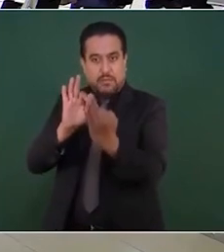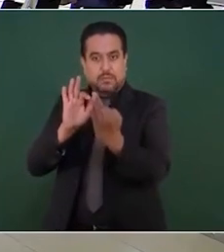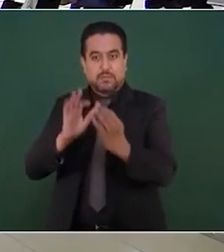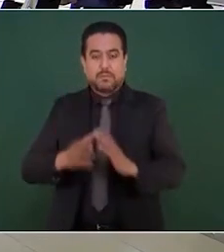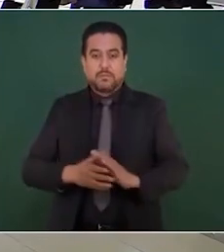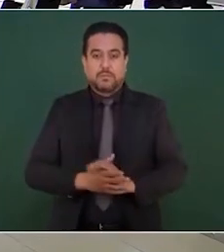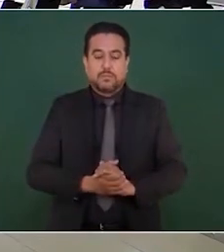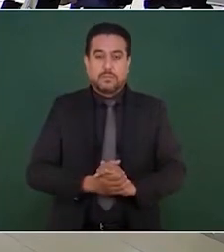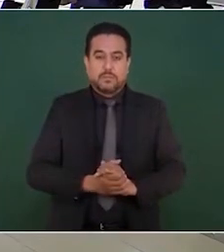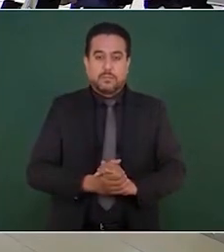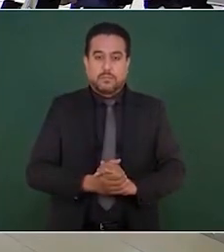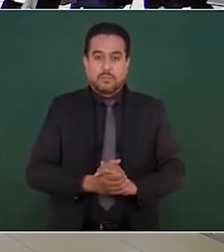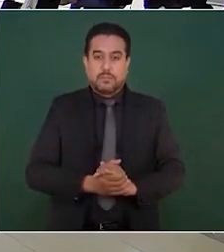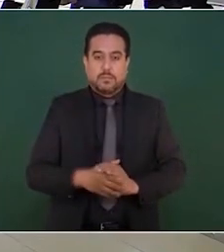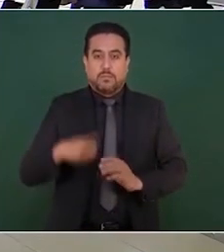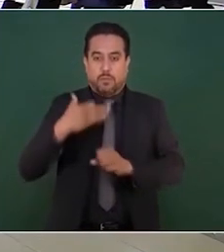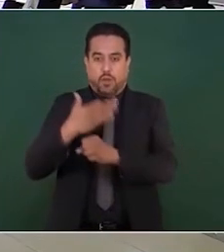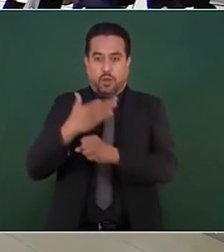esto